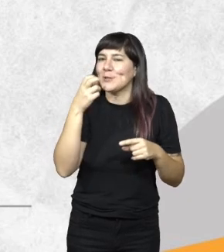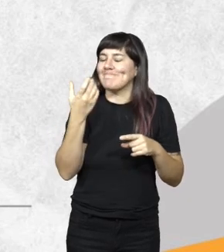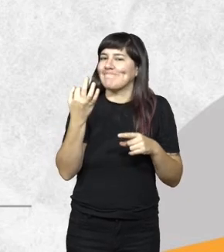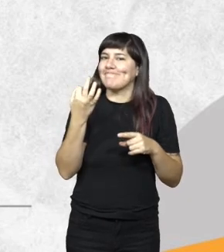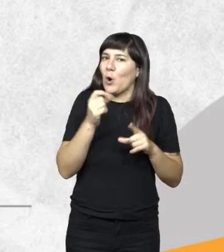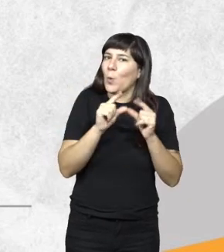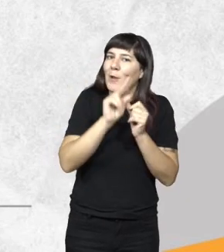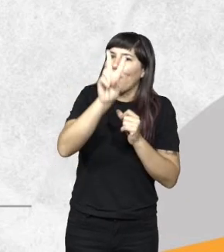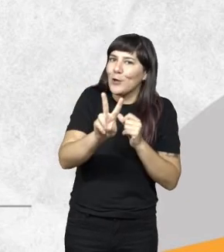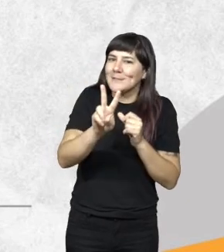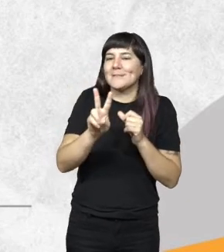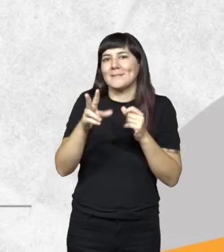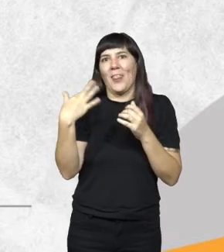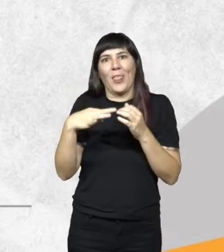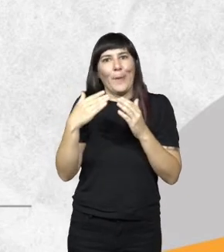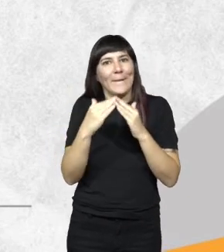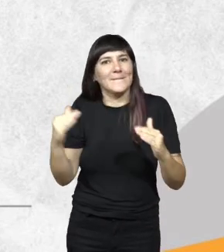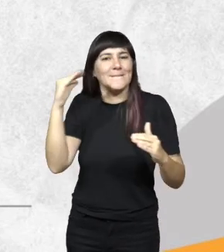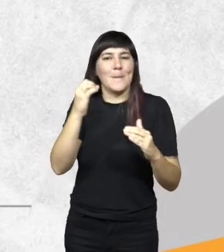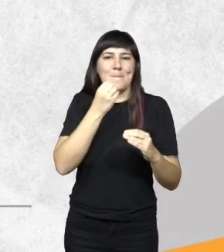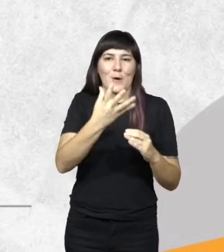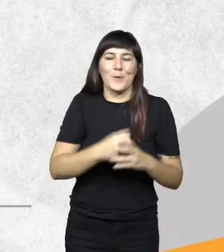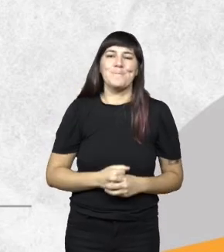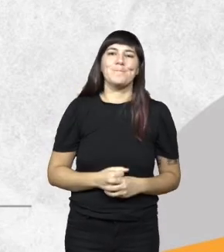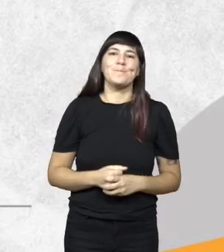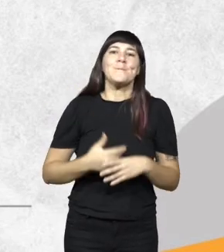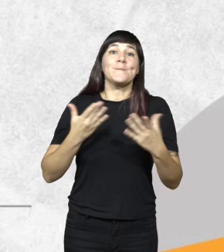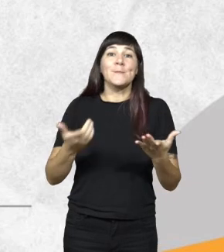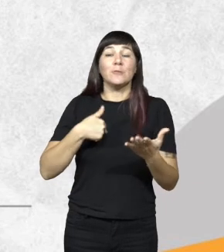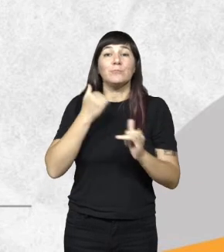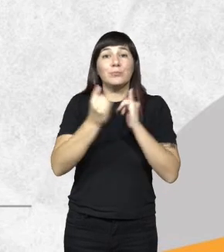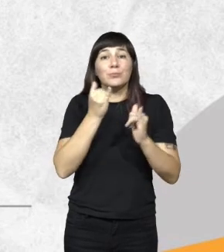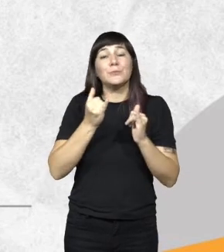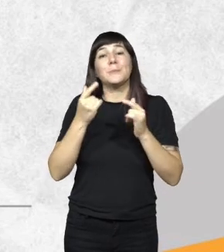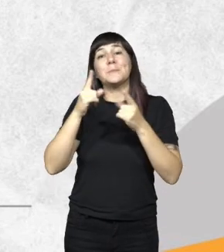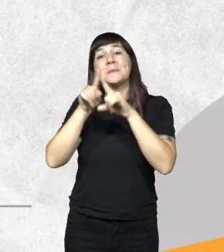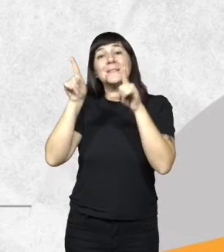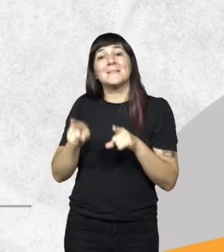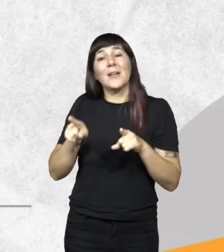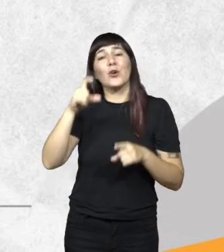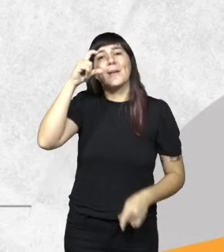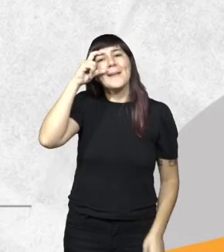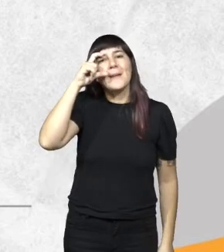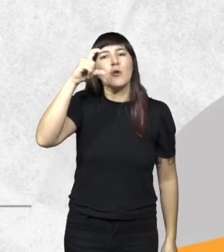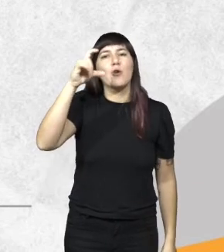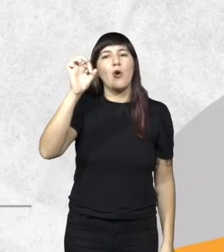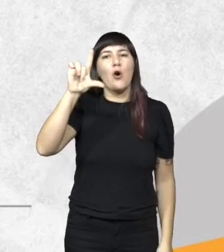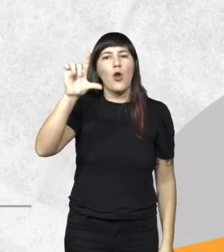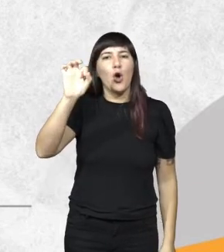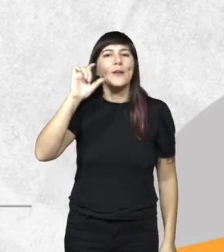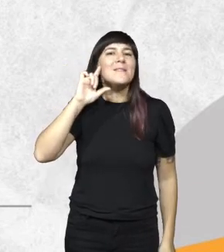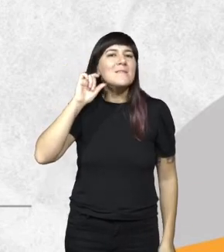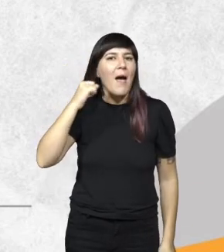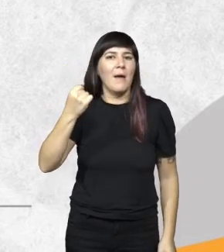el número 2 bueno yo les voy a hablar desde el Ministerio de Ecología de la provincia de Misiones podemos hablar de